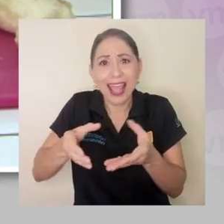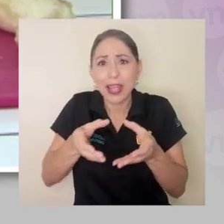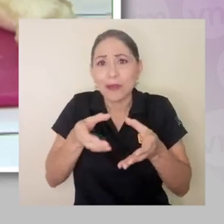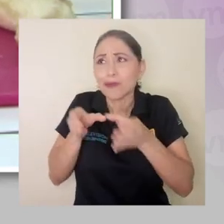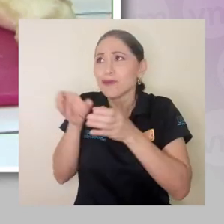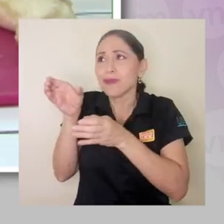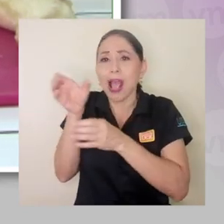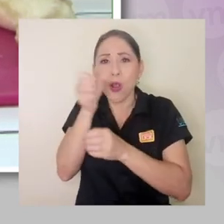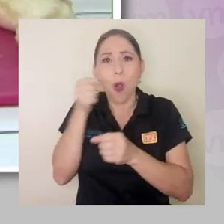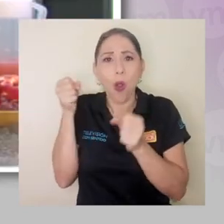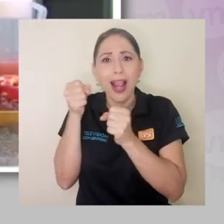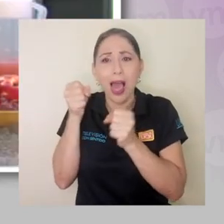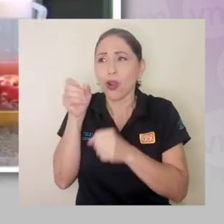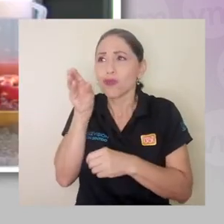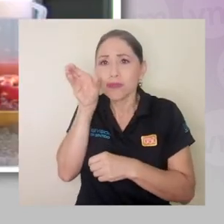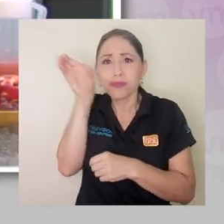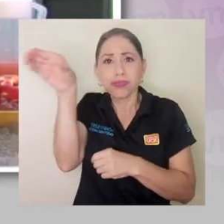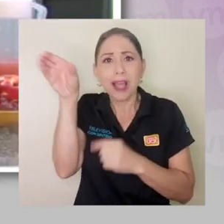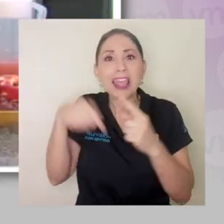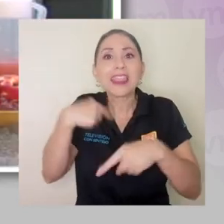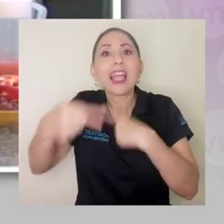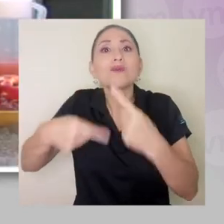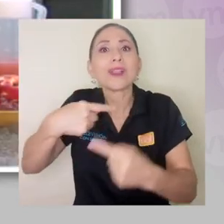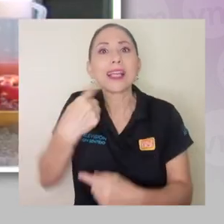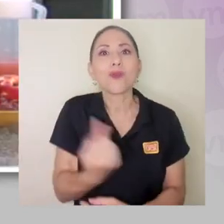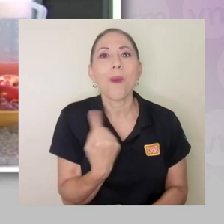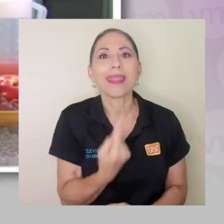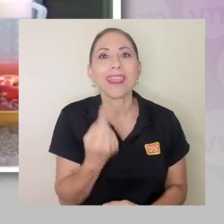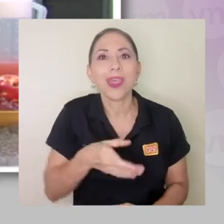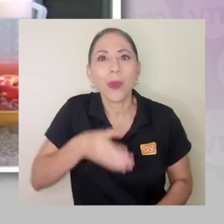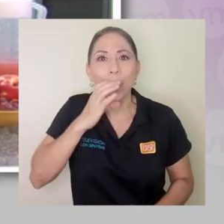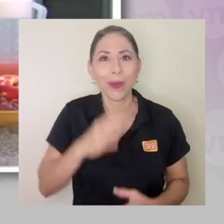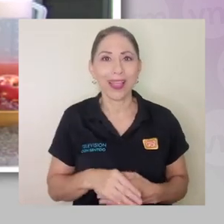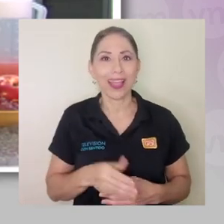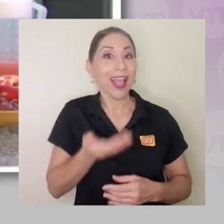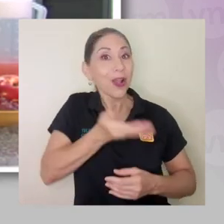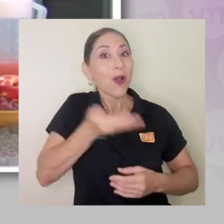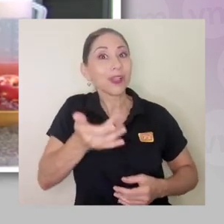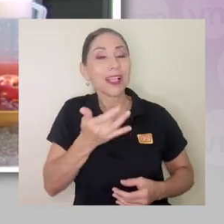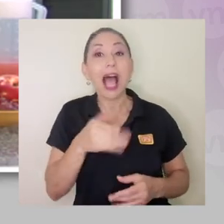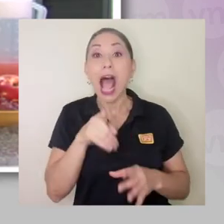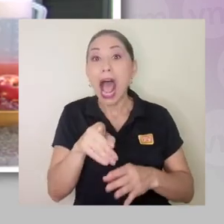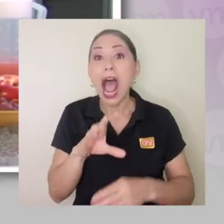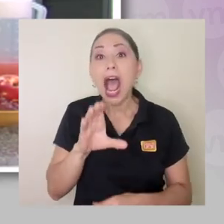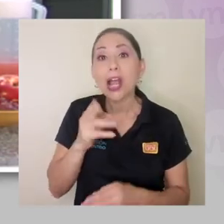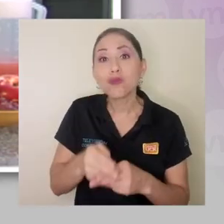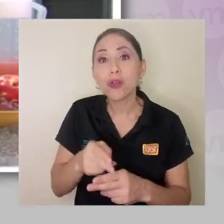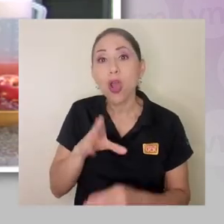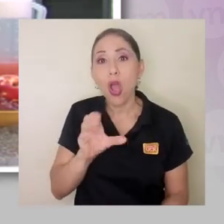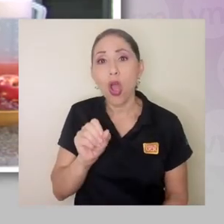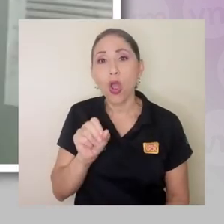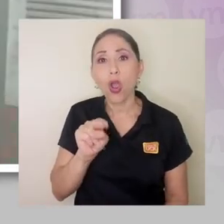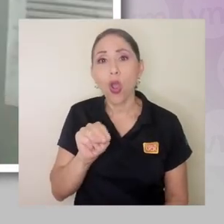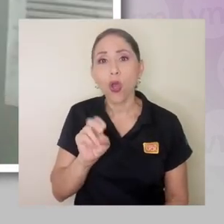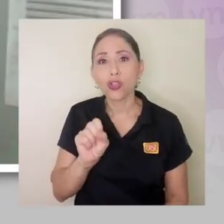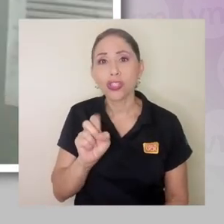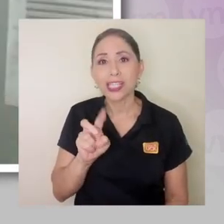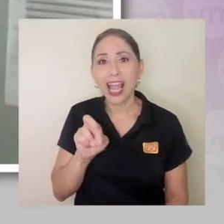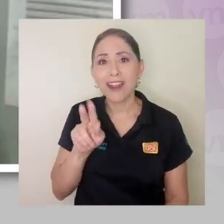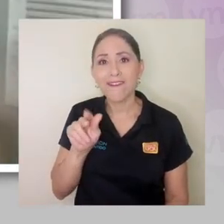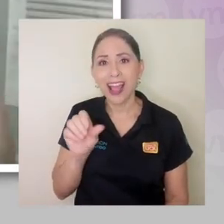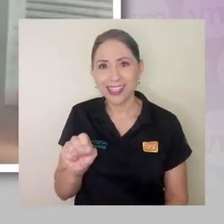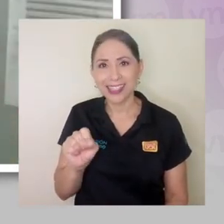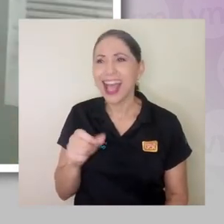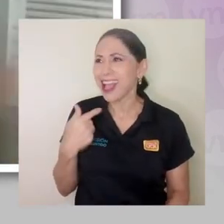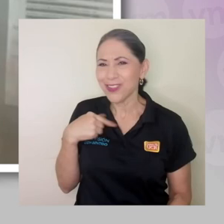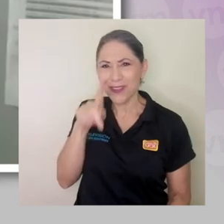batido. Cosas de ese tipo o conservas, ¿verdad? Las conservas, le iba a preguntar, exacto, ver que el espacio y las fechas, que